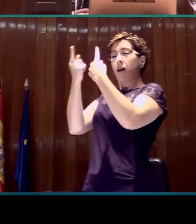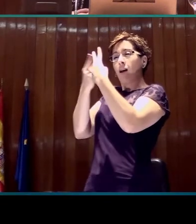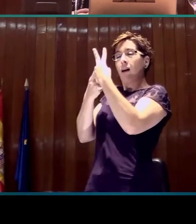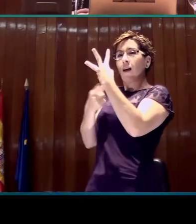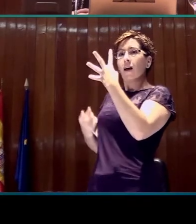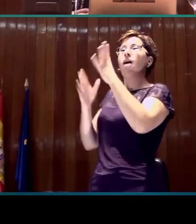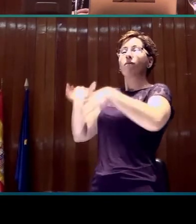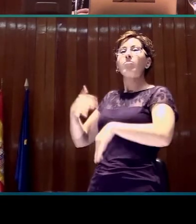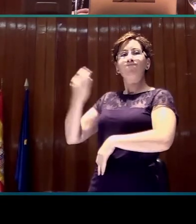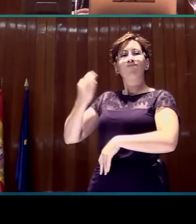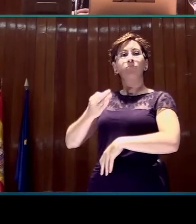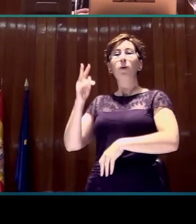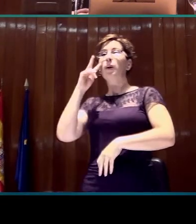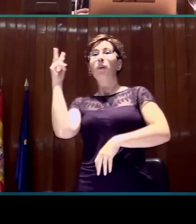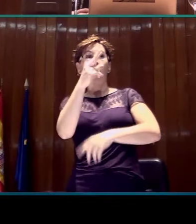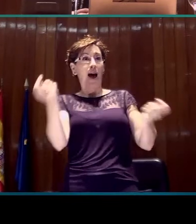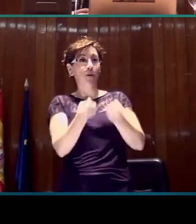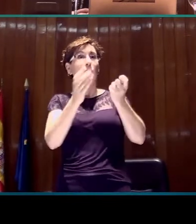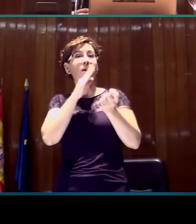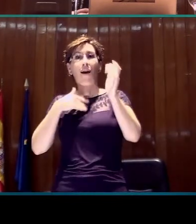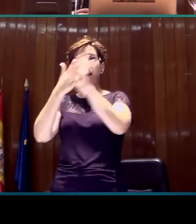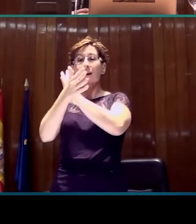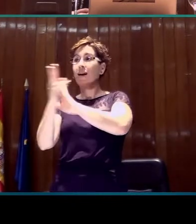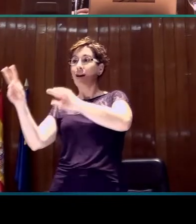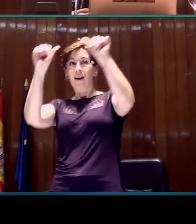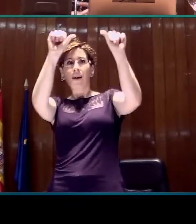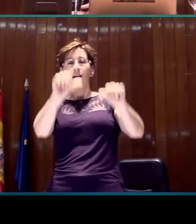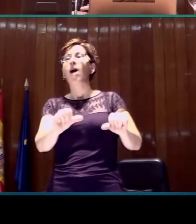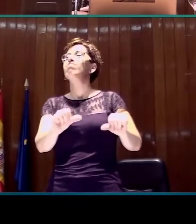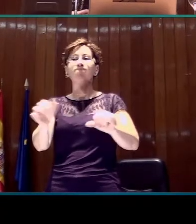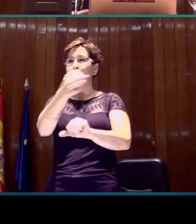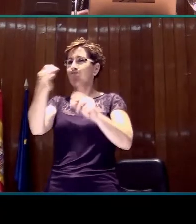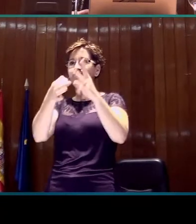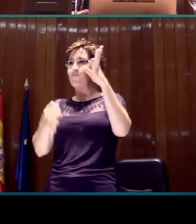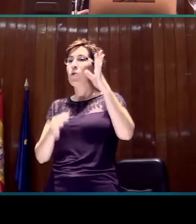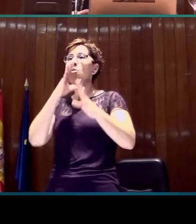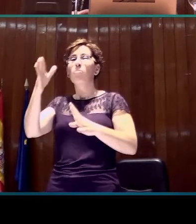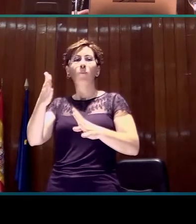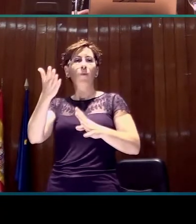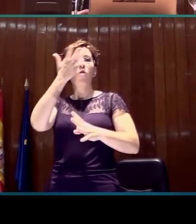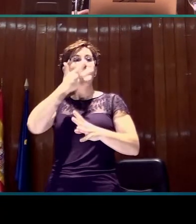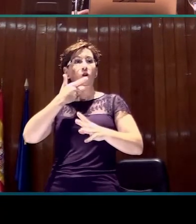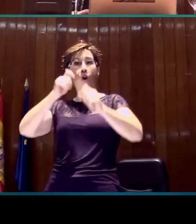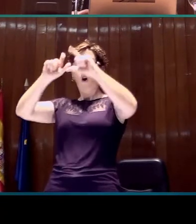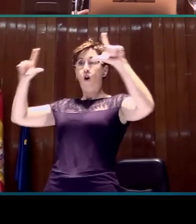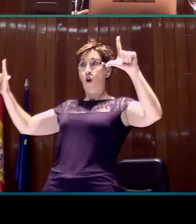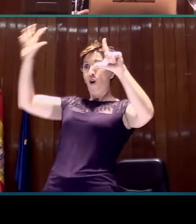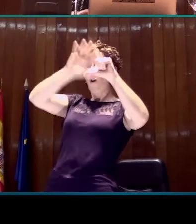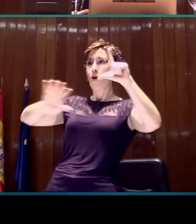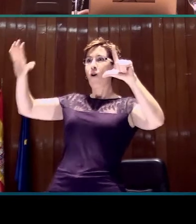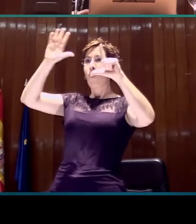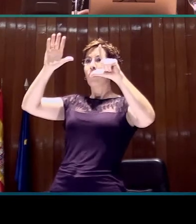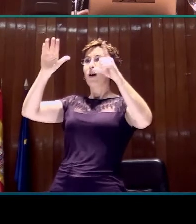del spot porque, por el empleo que se había realizado de los colores en la imagen principal, no se habría procurado una